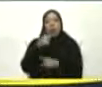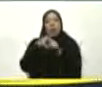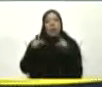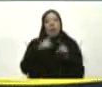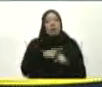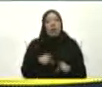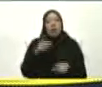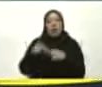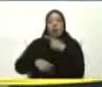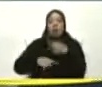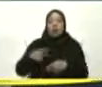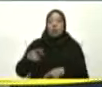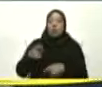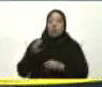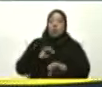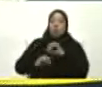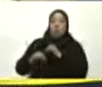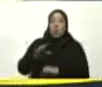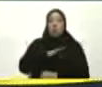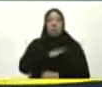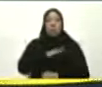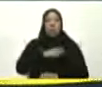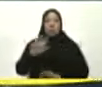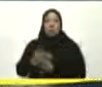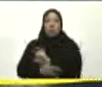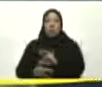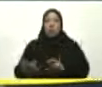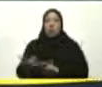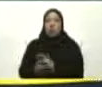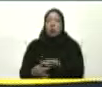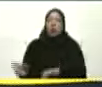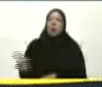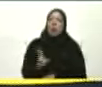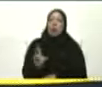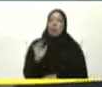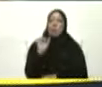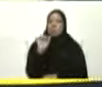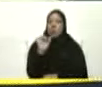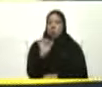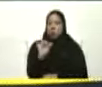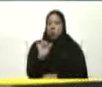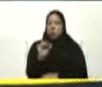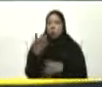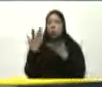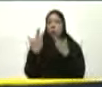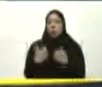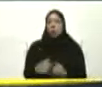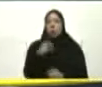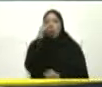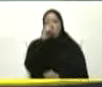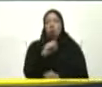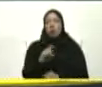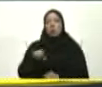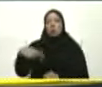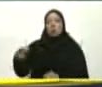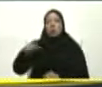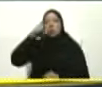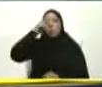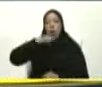ideológicas Los problemas políticos Se resuelven en elecciones Y punto Cuando haya este año El otro año